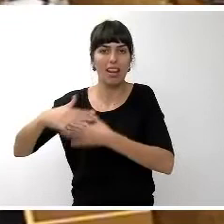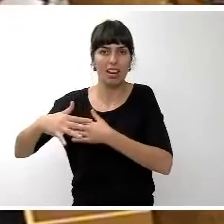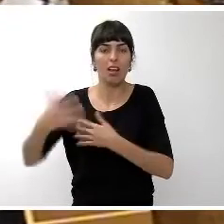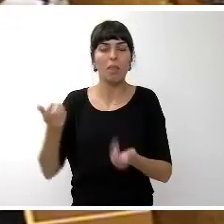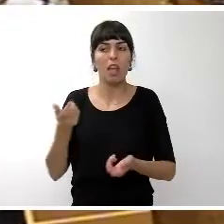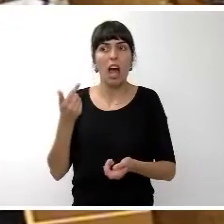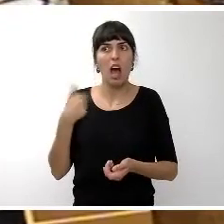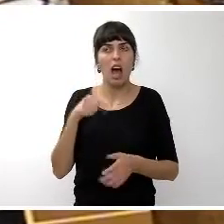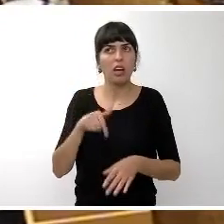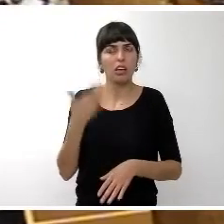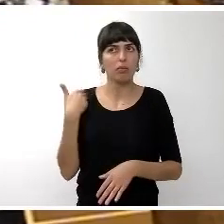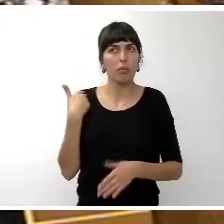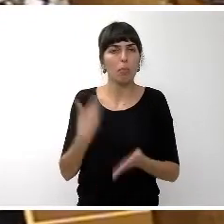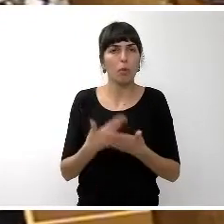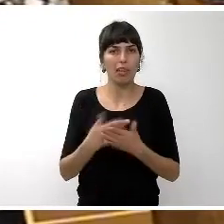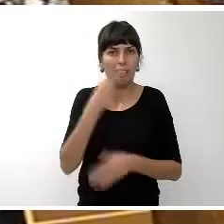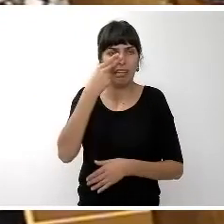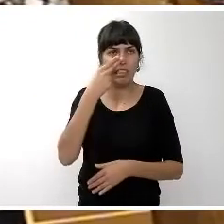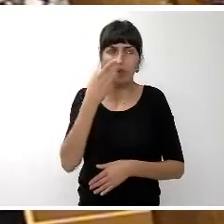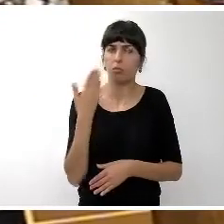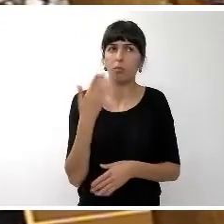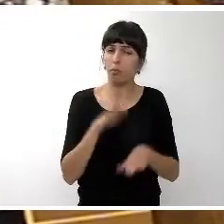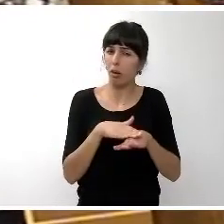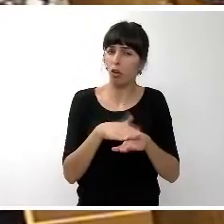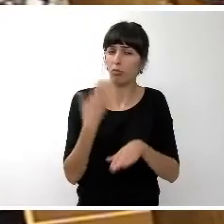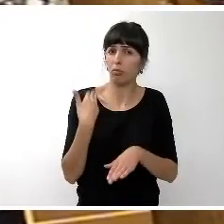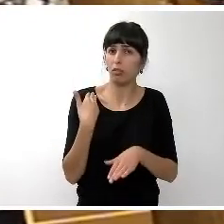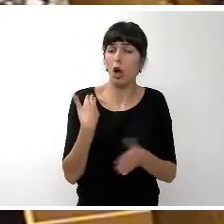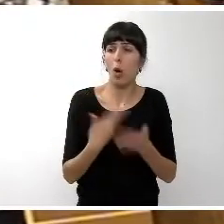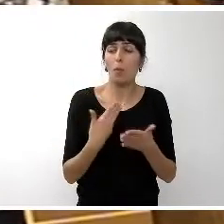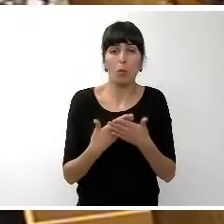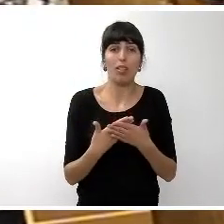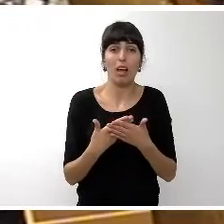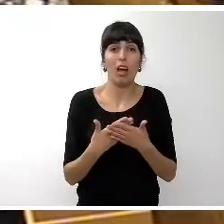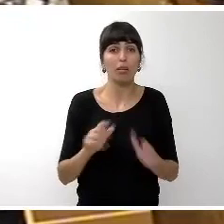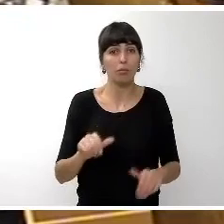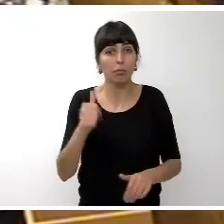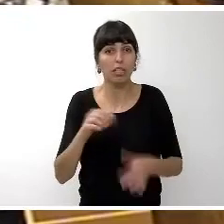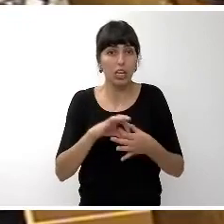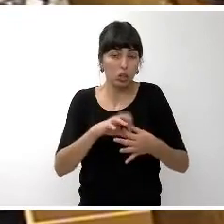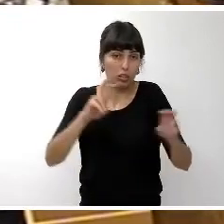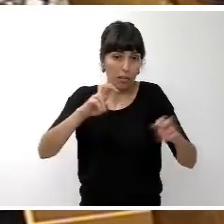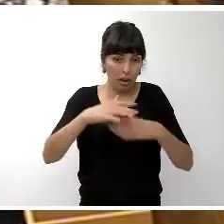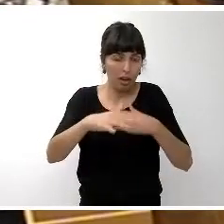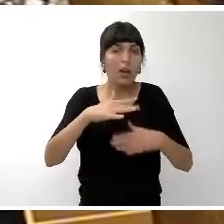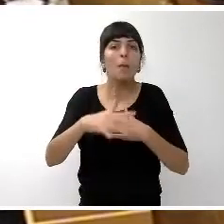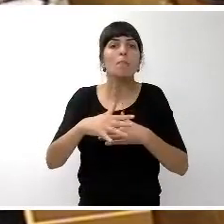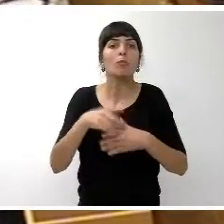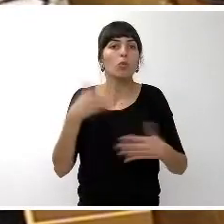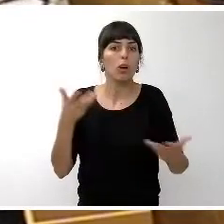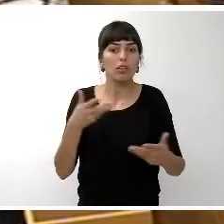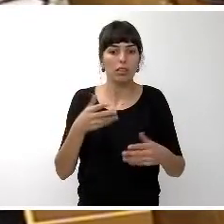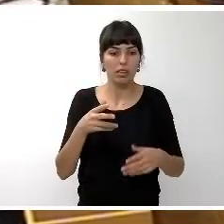interesante. Perdón, hemos aprobado una propuesta por supuesto con nuestro voto a favor interesante, pero la pesca exige